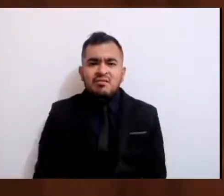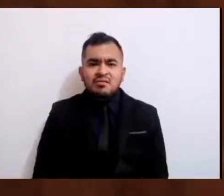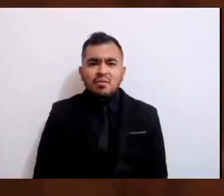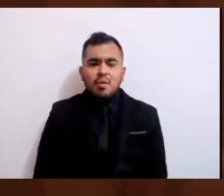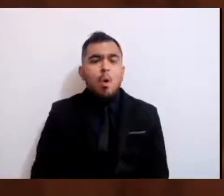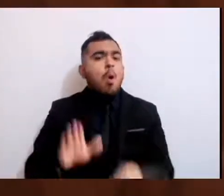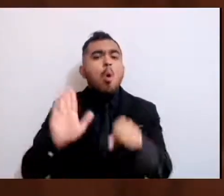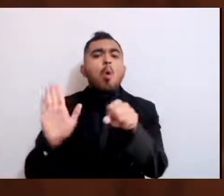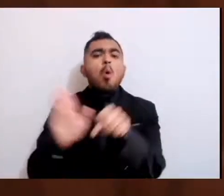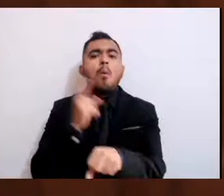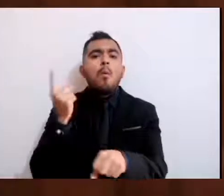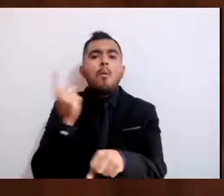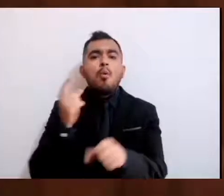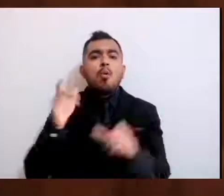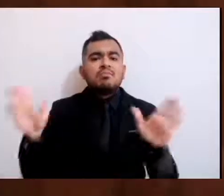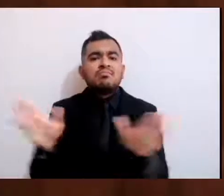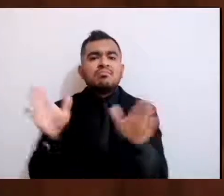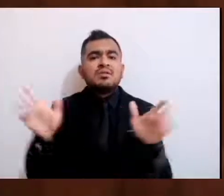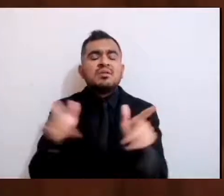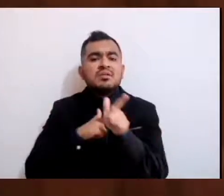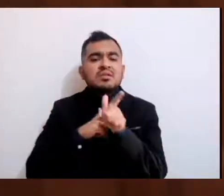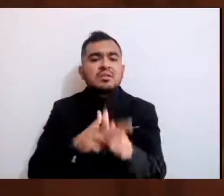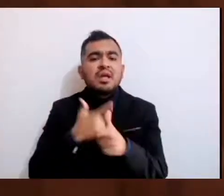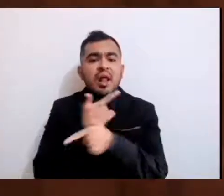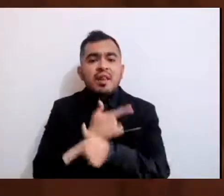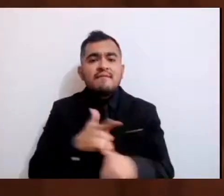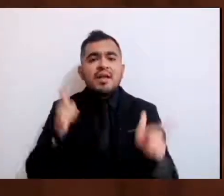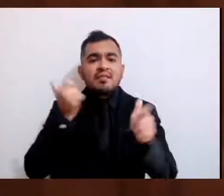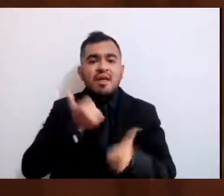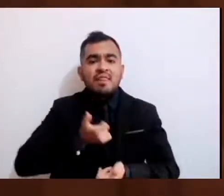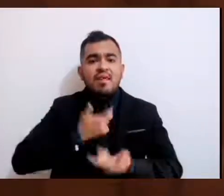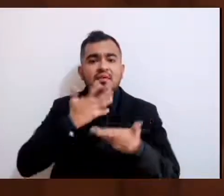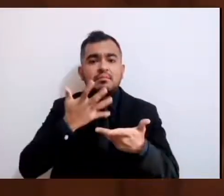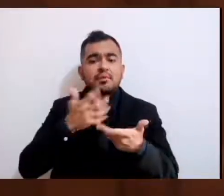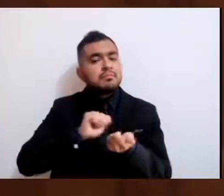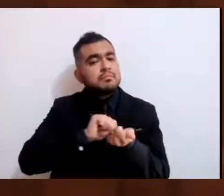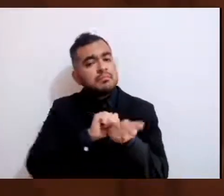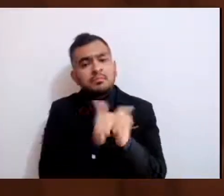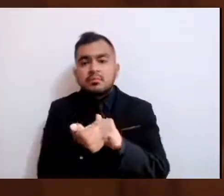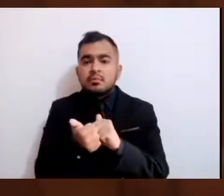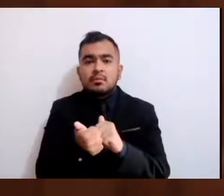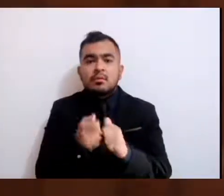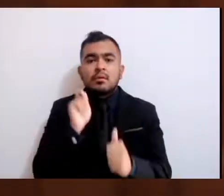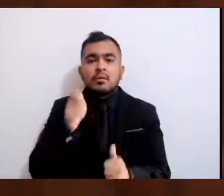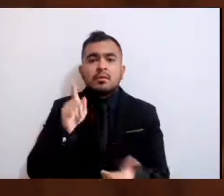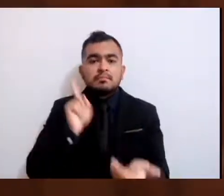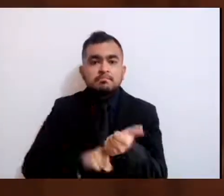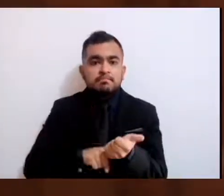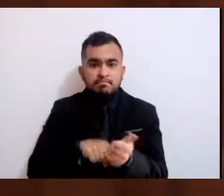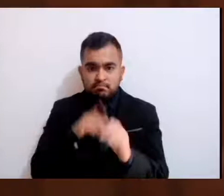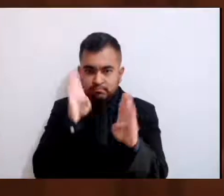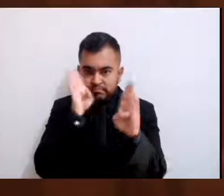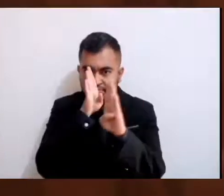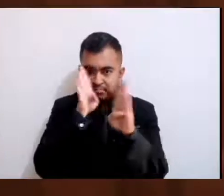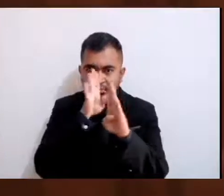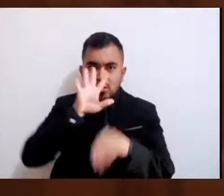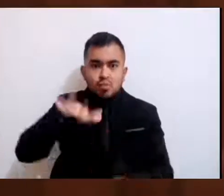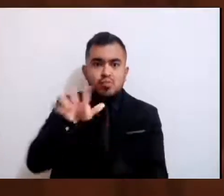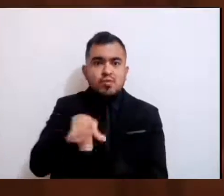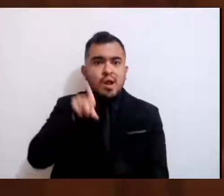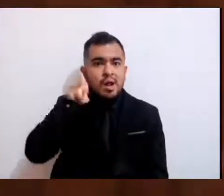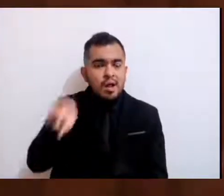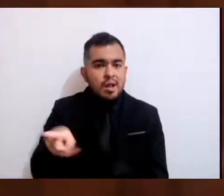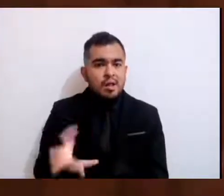expresión se volvió sinónimo de tener un blanco en la espalda? No es